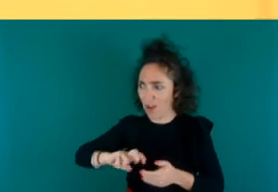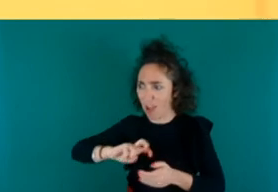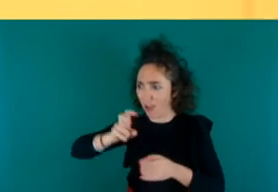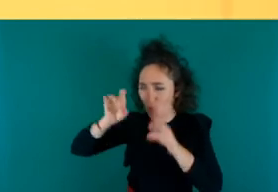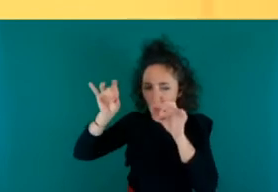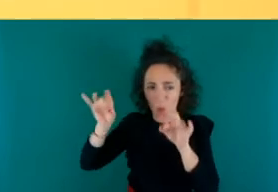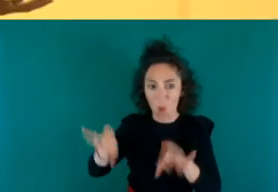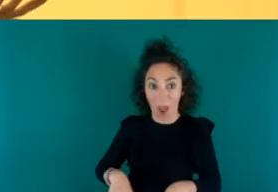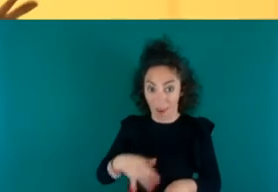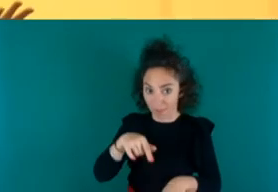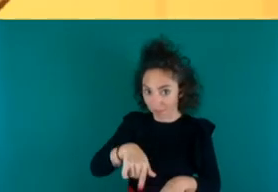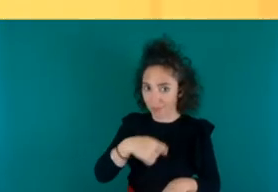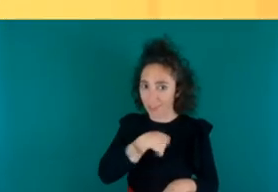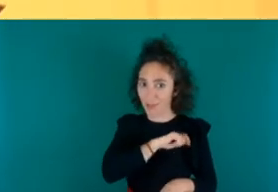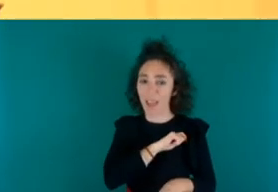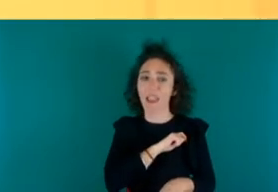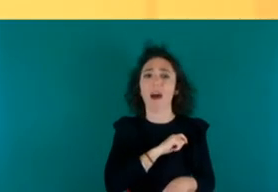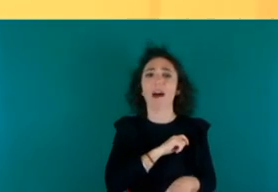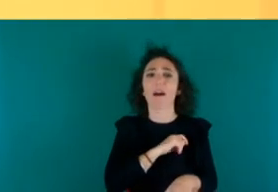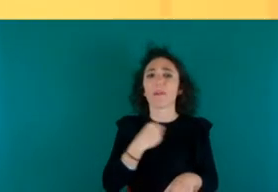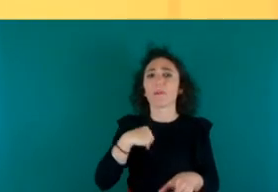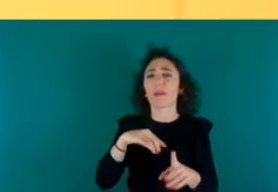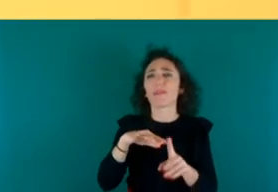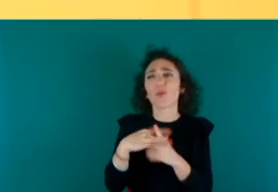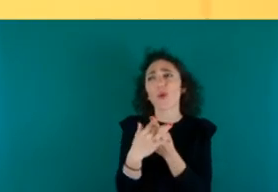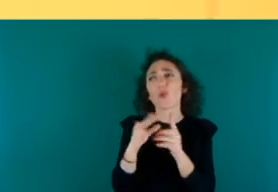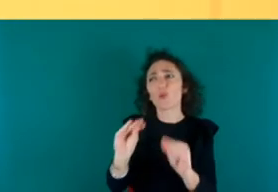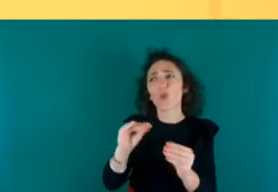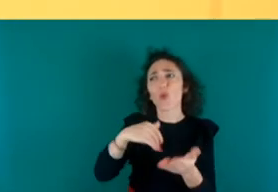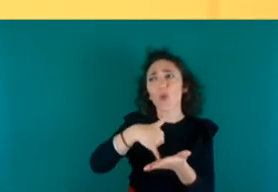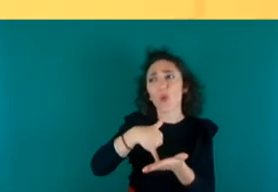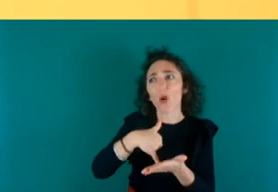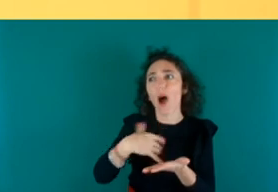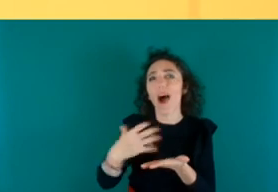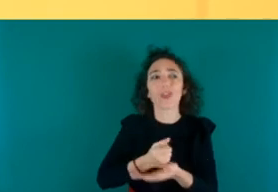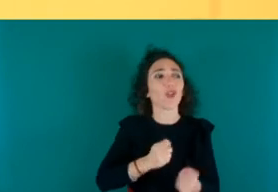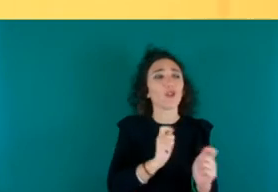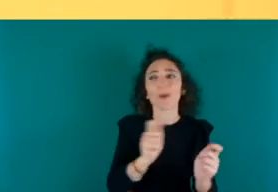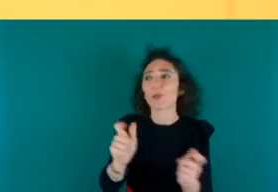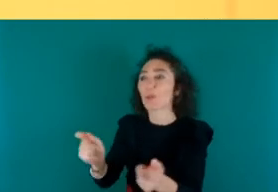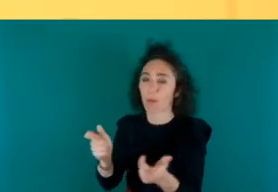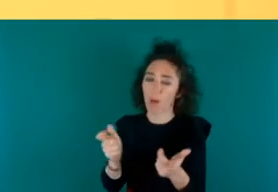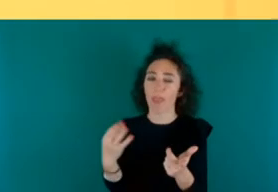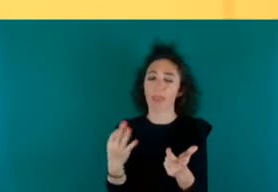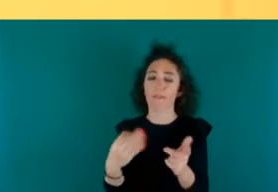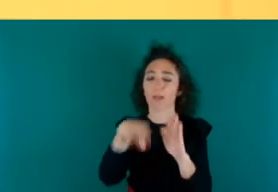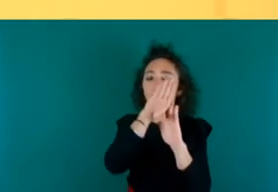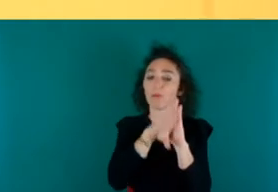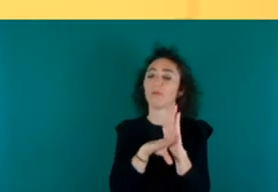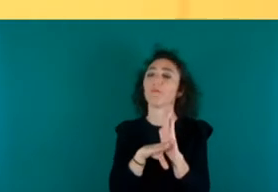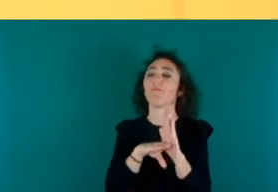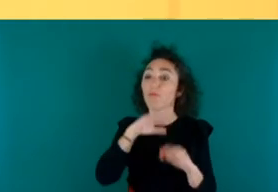que se considera que está en situación de vulnerabilidad no a todo el mundo se les da ayuda sino que tiene que demostrar tiene que cumplir una serie de parámetros